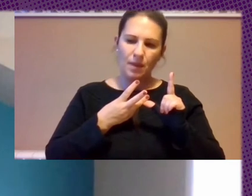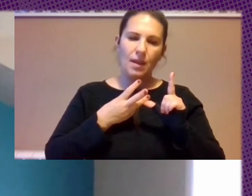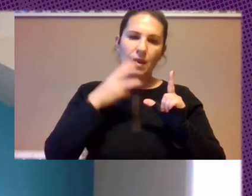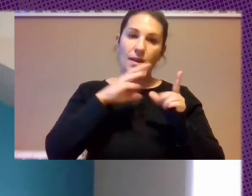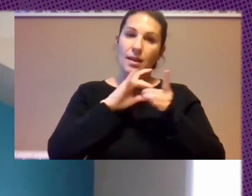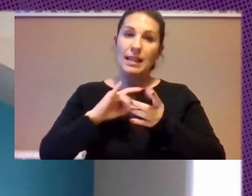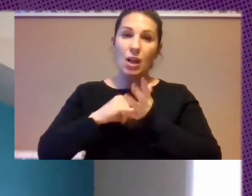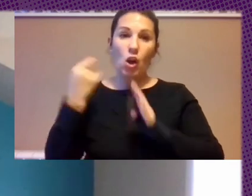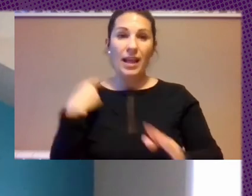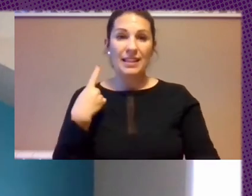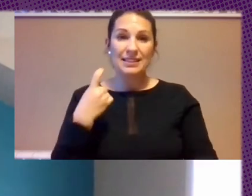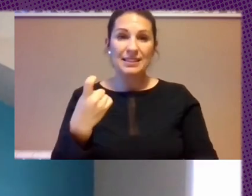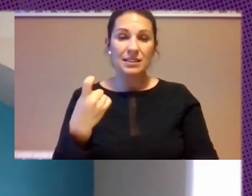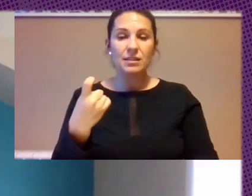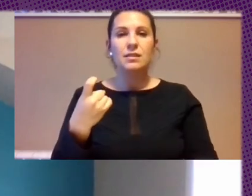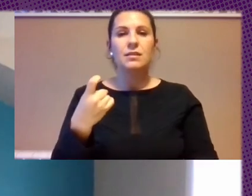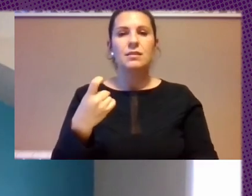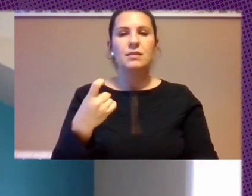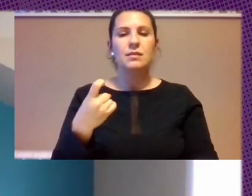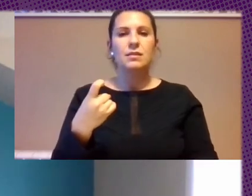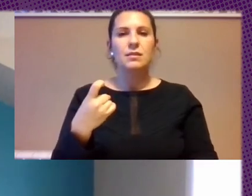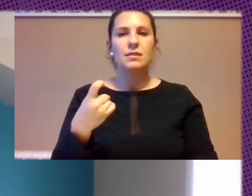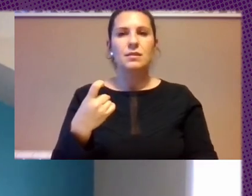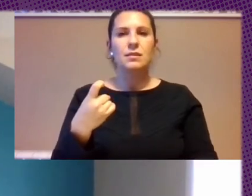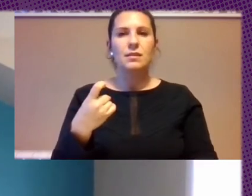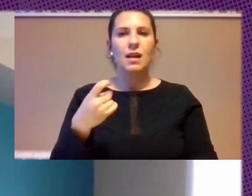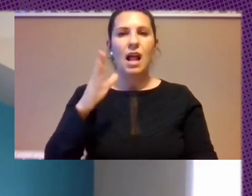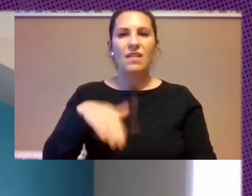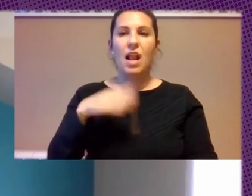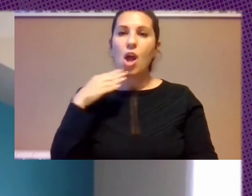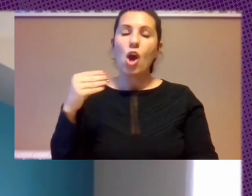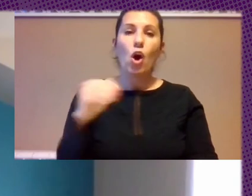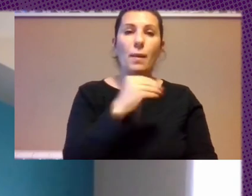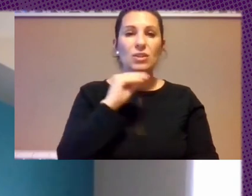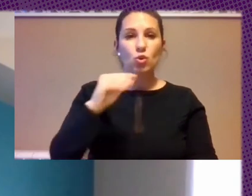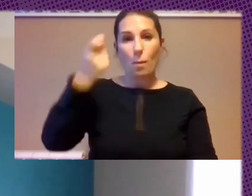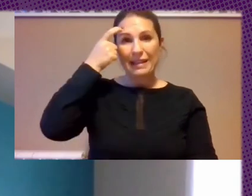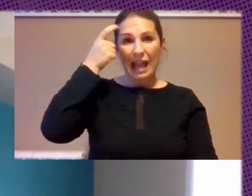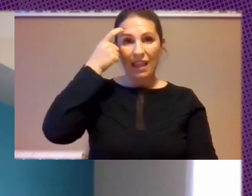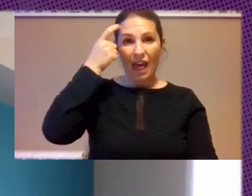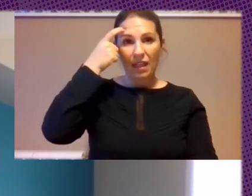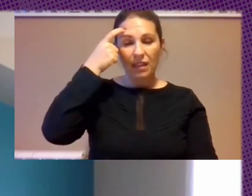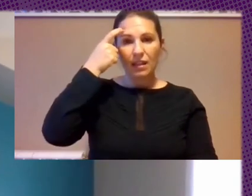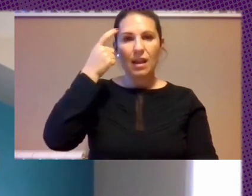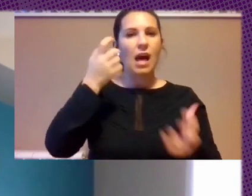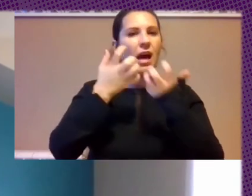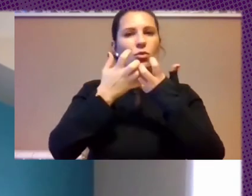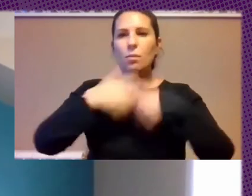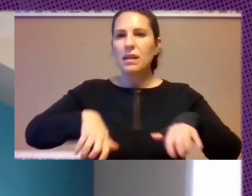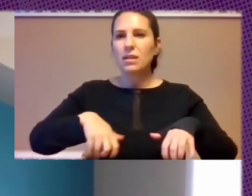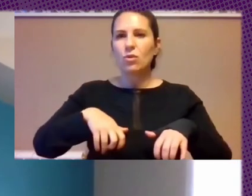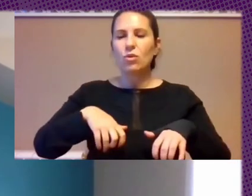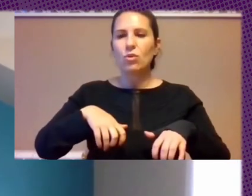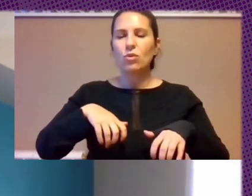También Se Suprimió La De La Mentalidad De Muchos Jóvenes Que Se Conectaron Inmediatamente A Esta